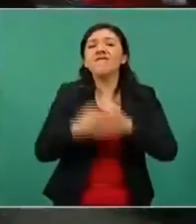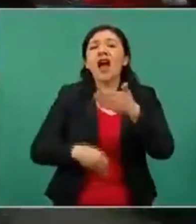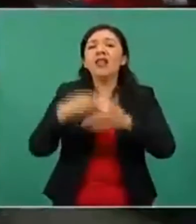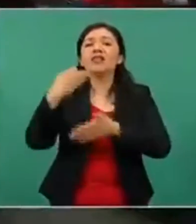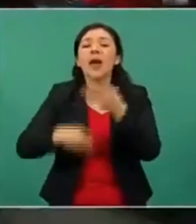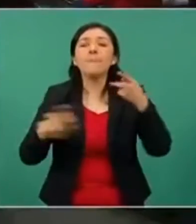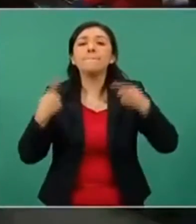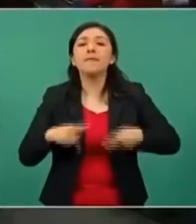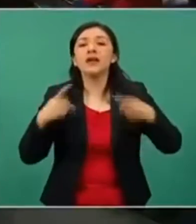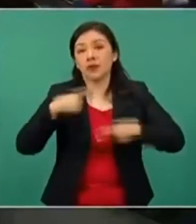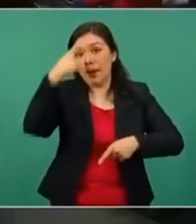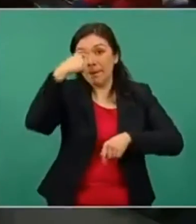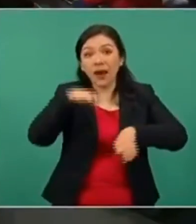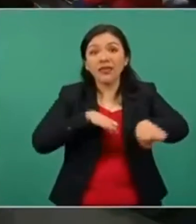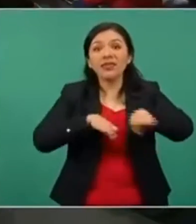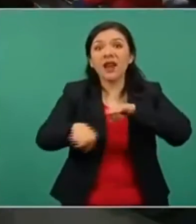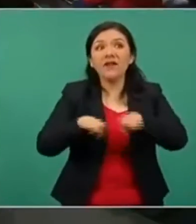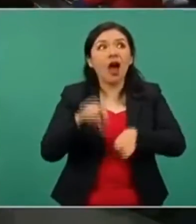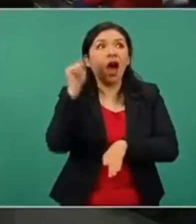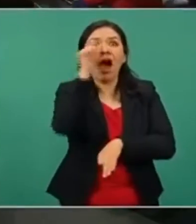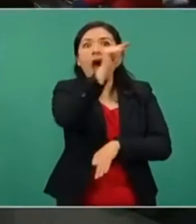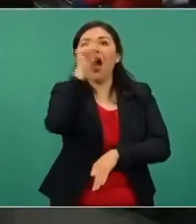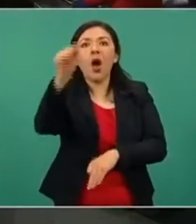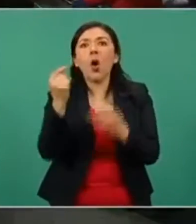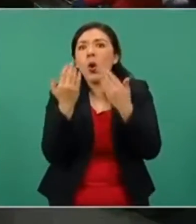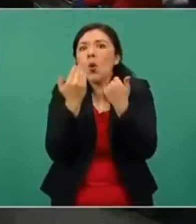faltan trabajadores.